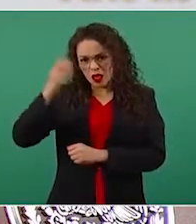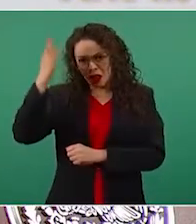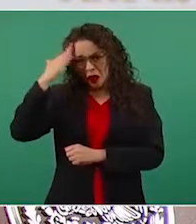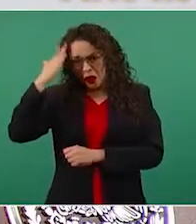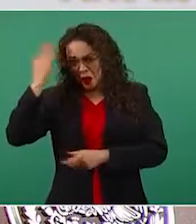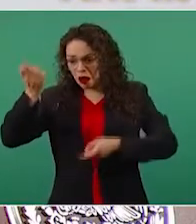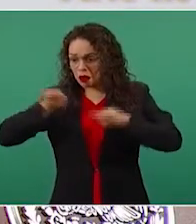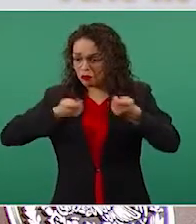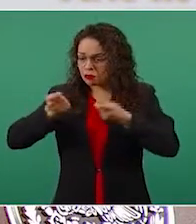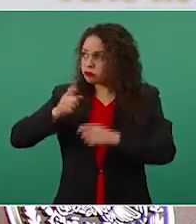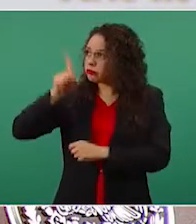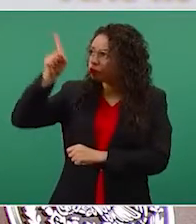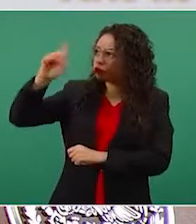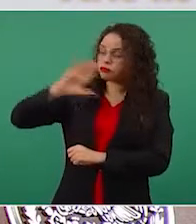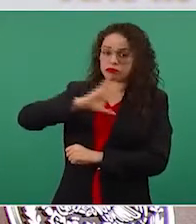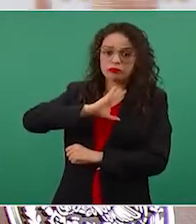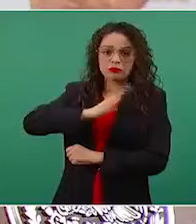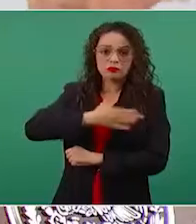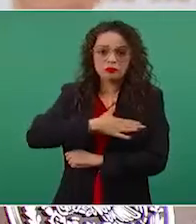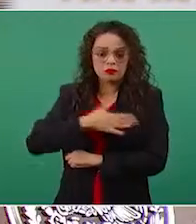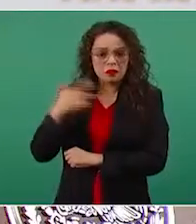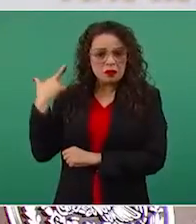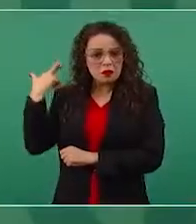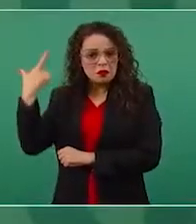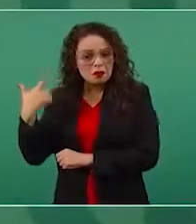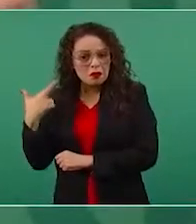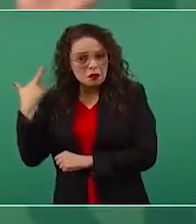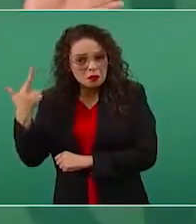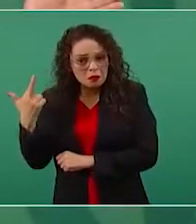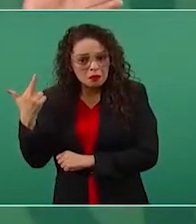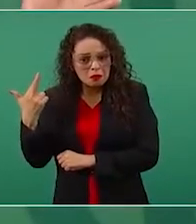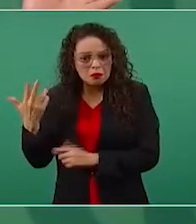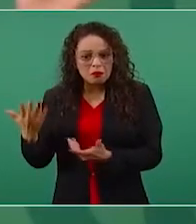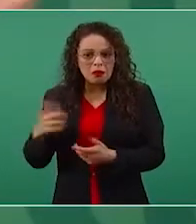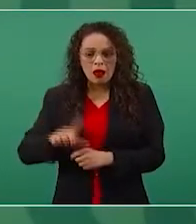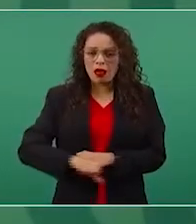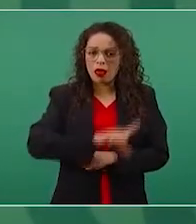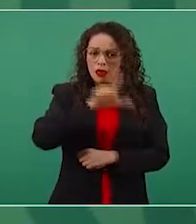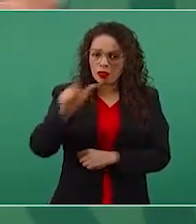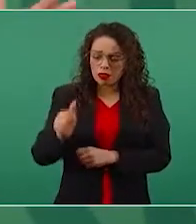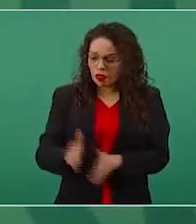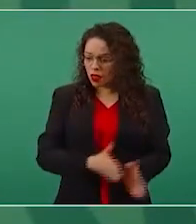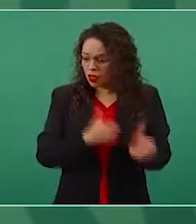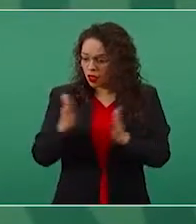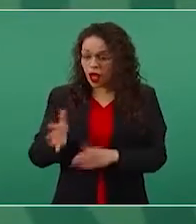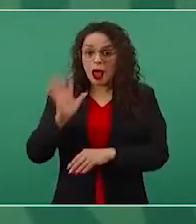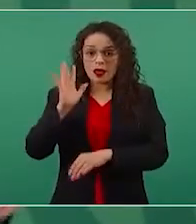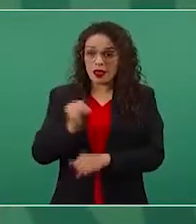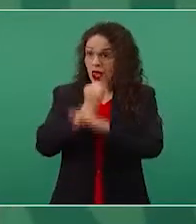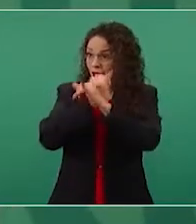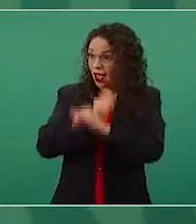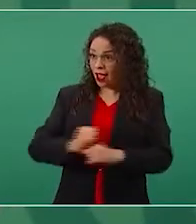España. luego se logra la independencia política,